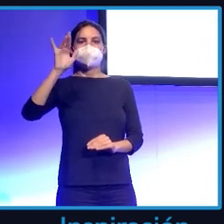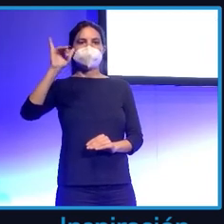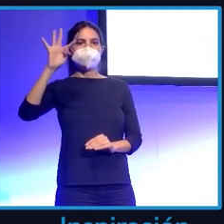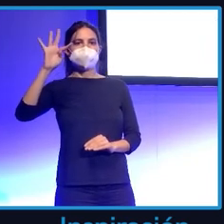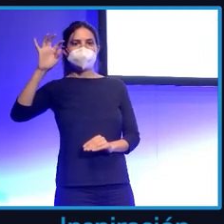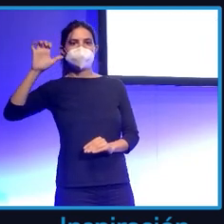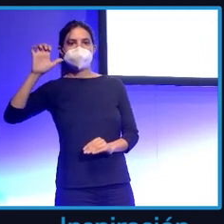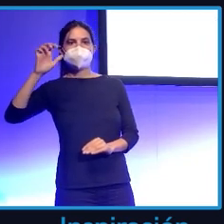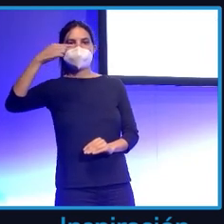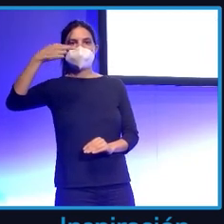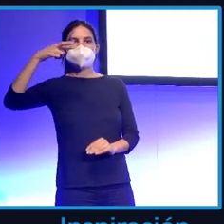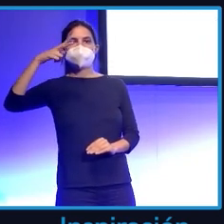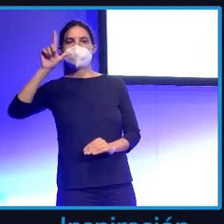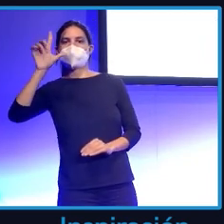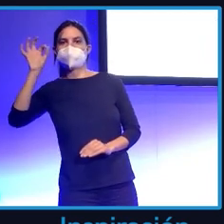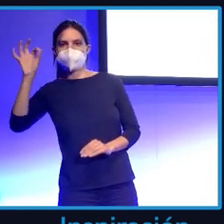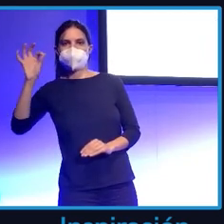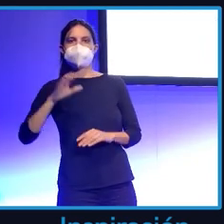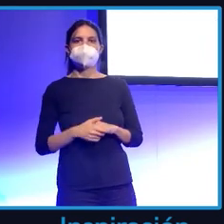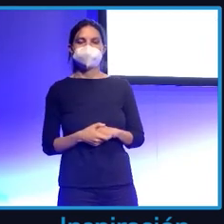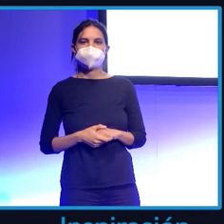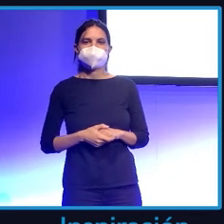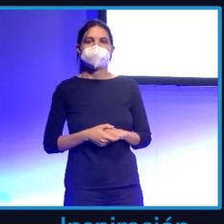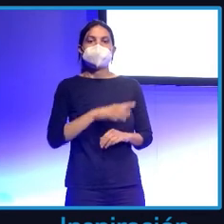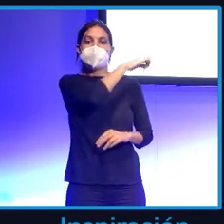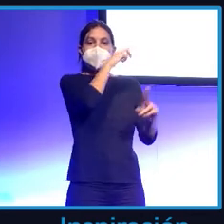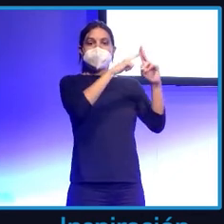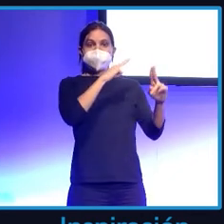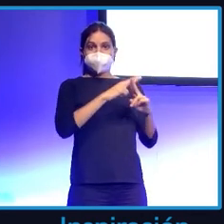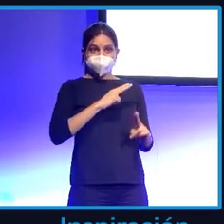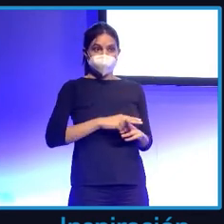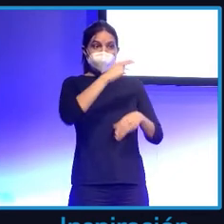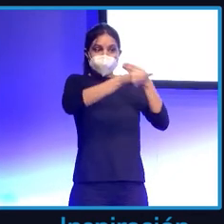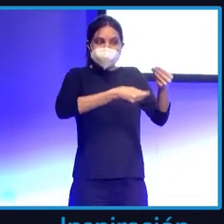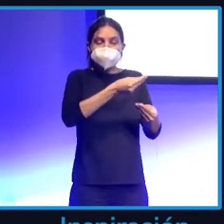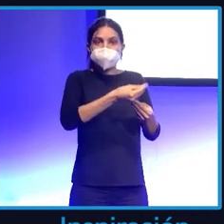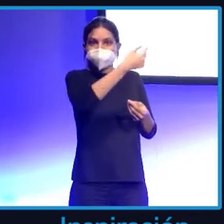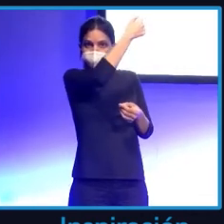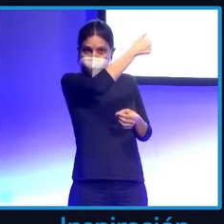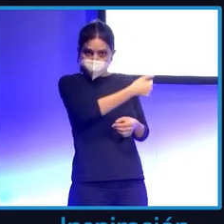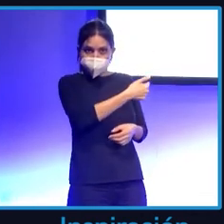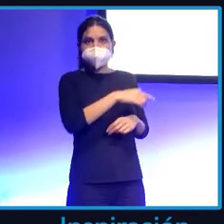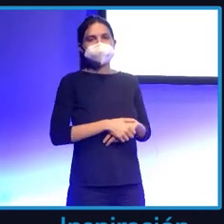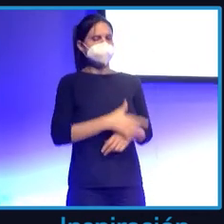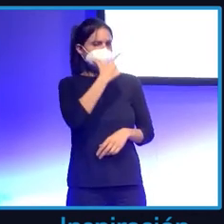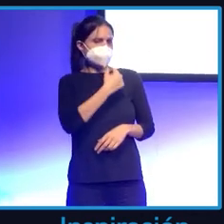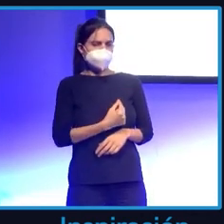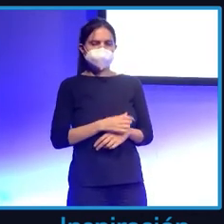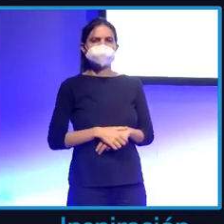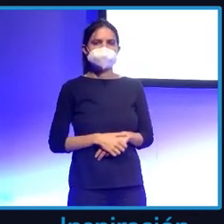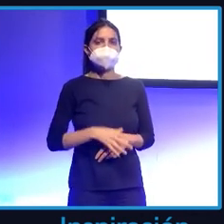Utilizando la aplicación de Dante's Gates es esto, es un bot de Telegram. Como podéis observar es muy sencillo.